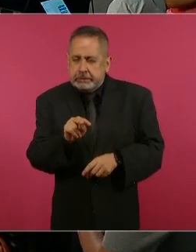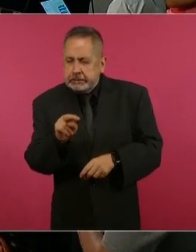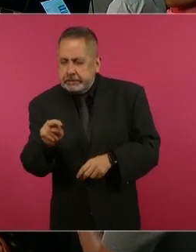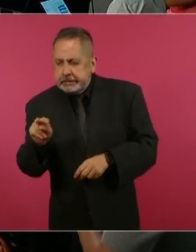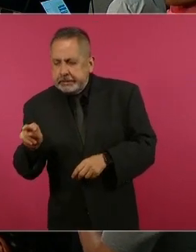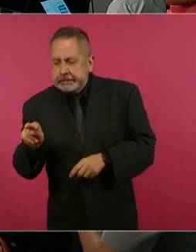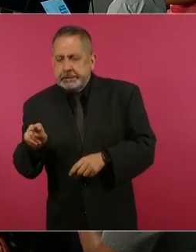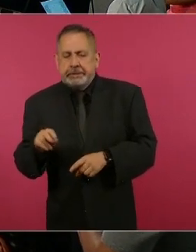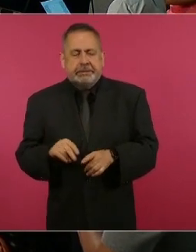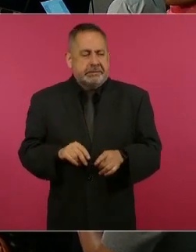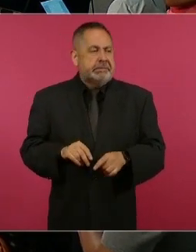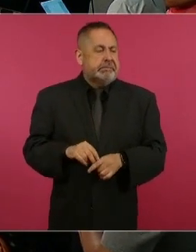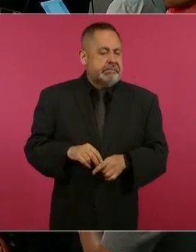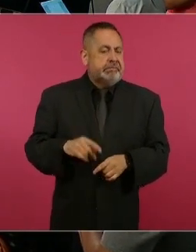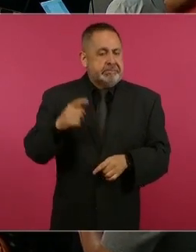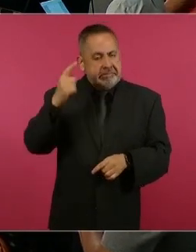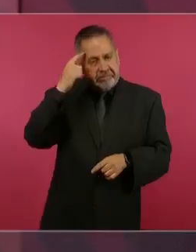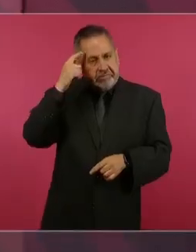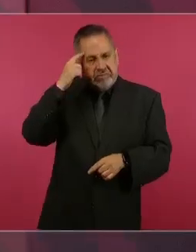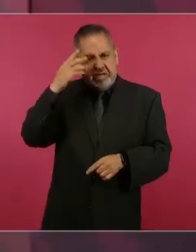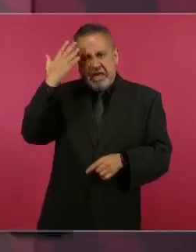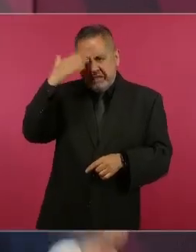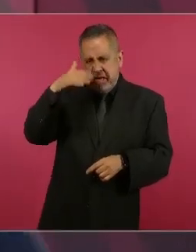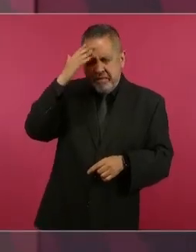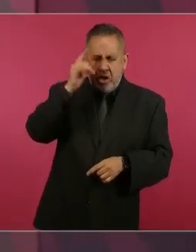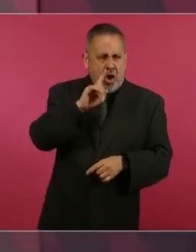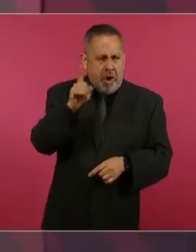del nivel de debate